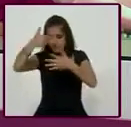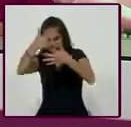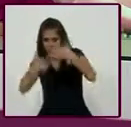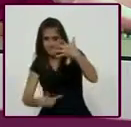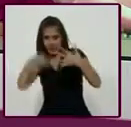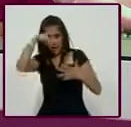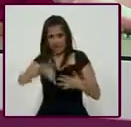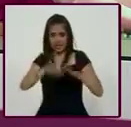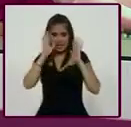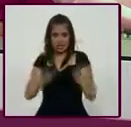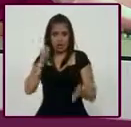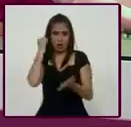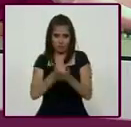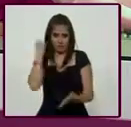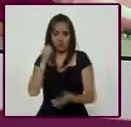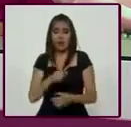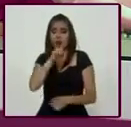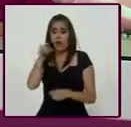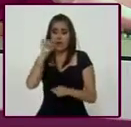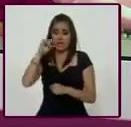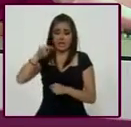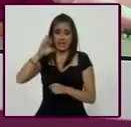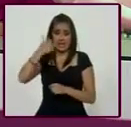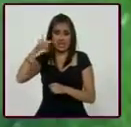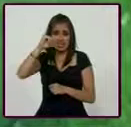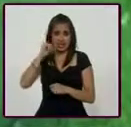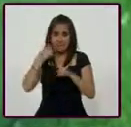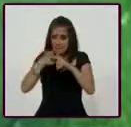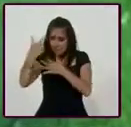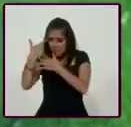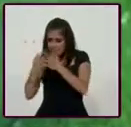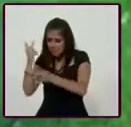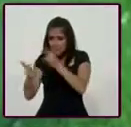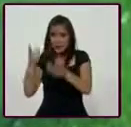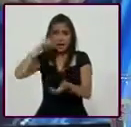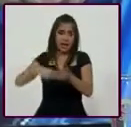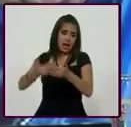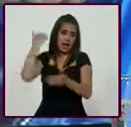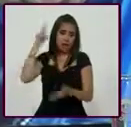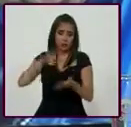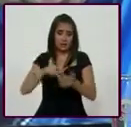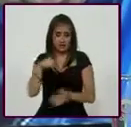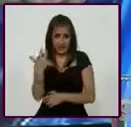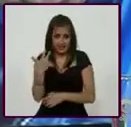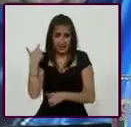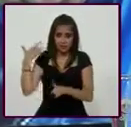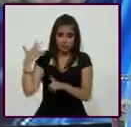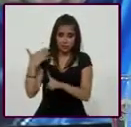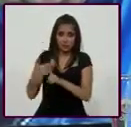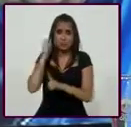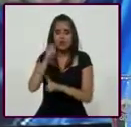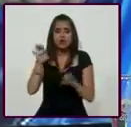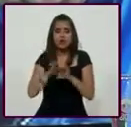carácter oficial, y poca gente lo sabe, el Inegi está midiendo desde el año 2013 lo que es la